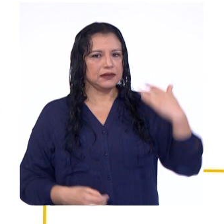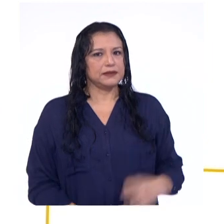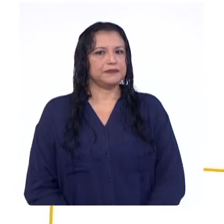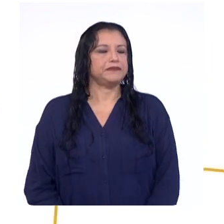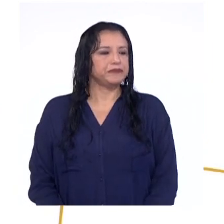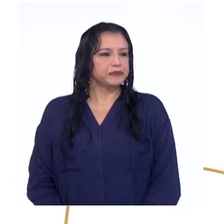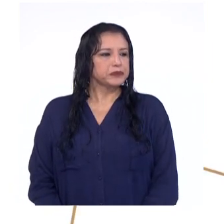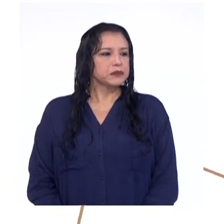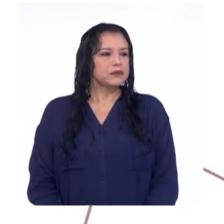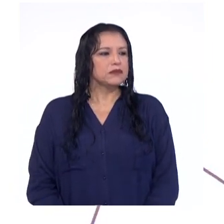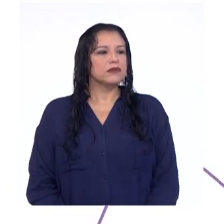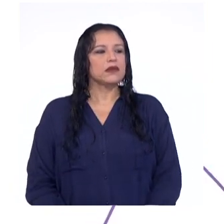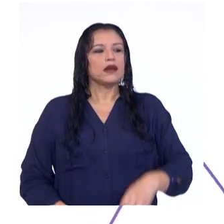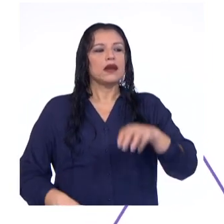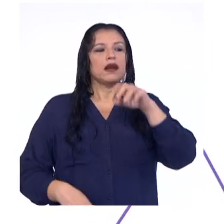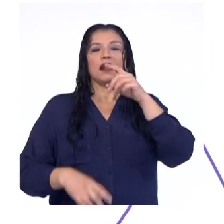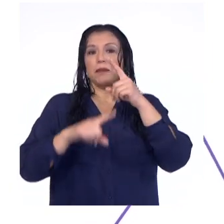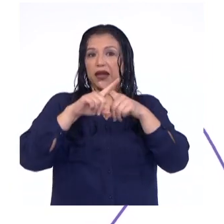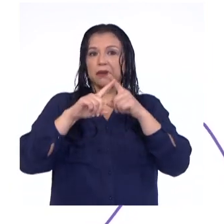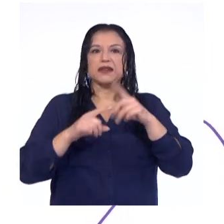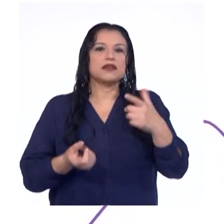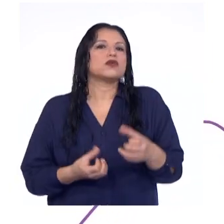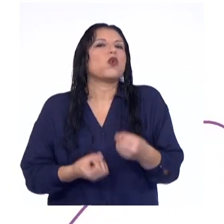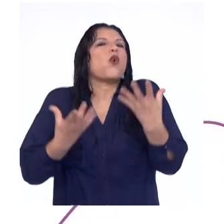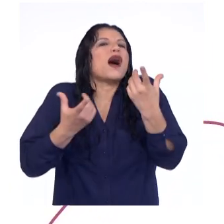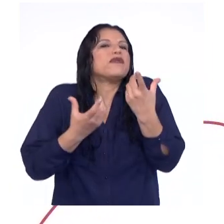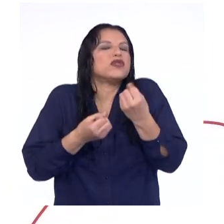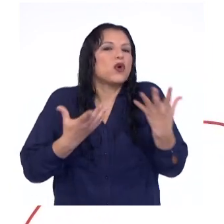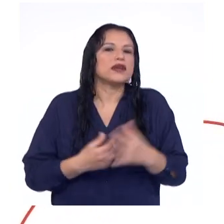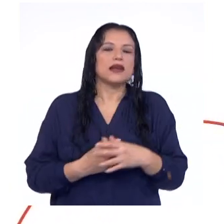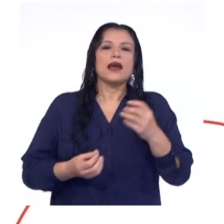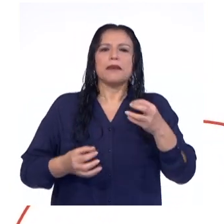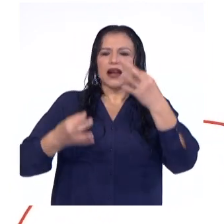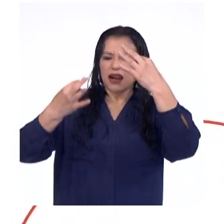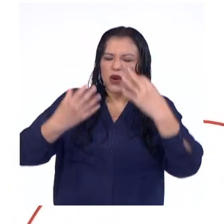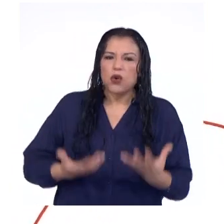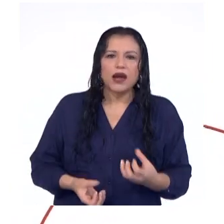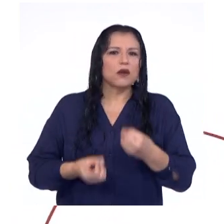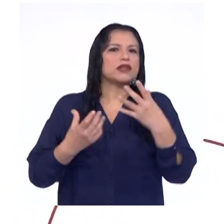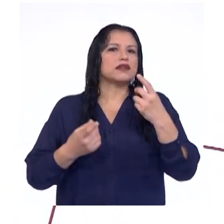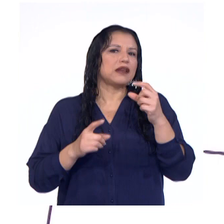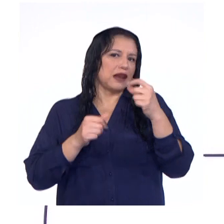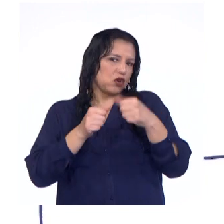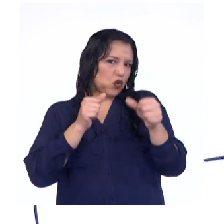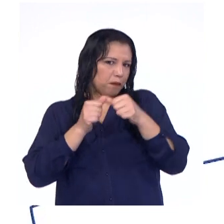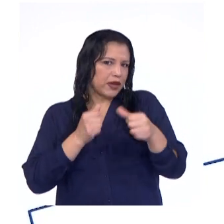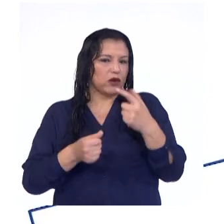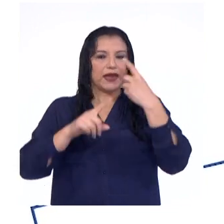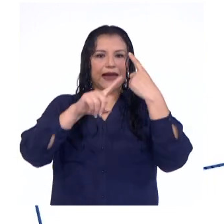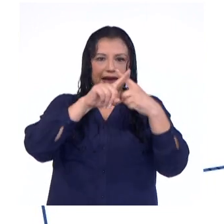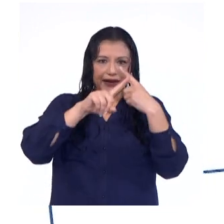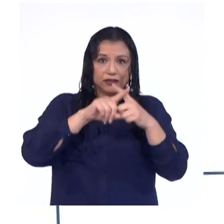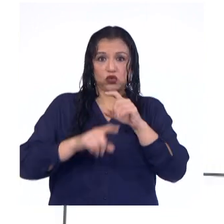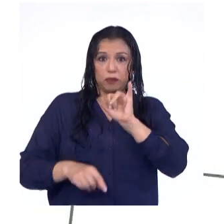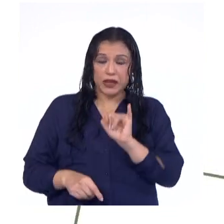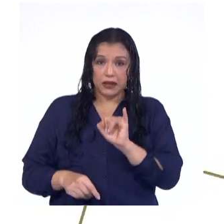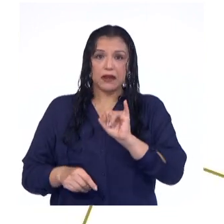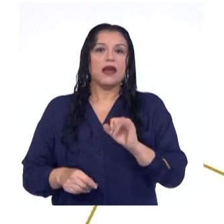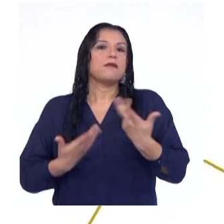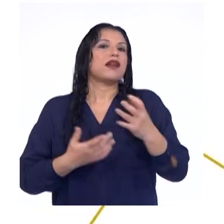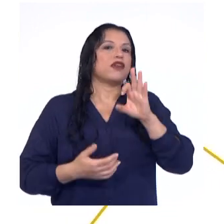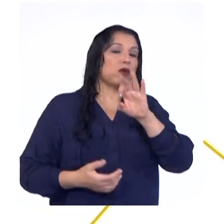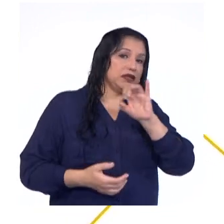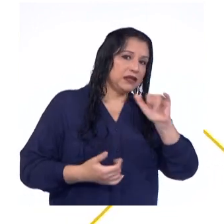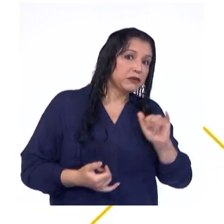La media aritmética es el promedio de los datos. Para calcularla se suman los productos de cada valor de la variable x sub y por la frecuencia